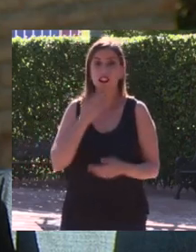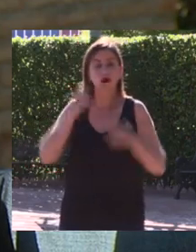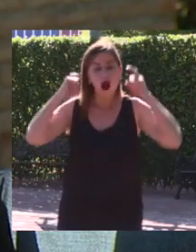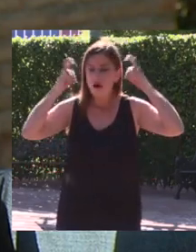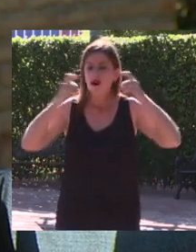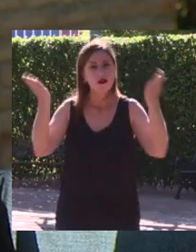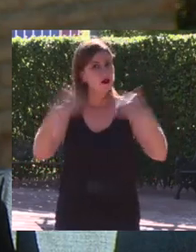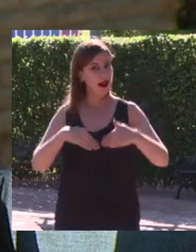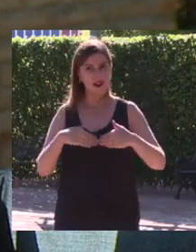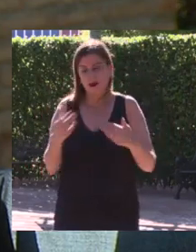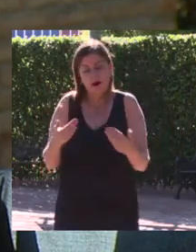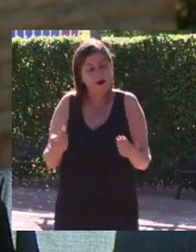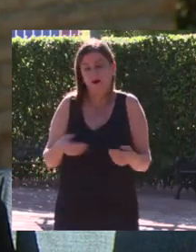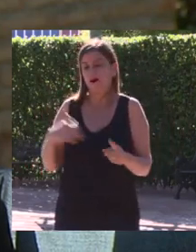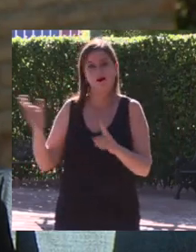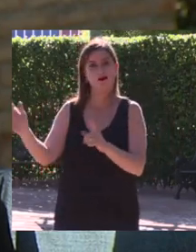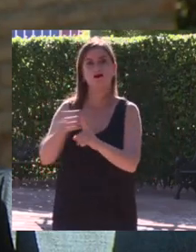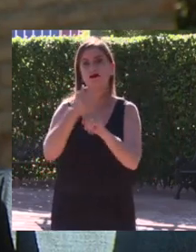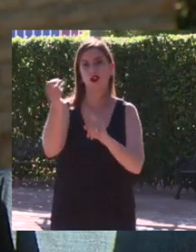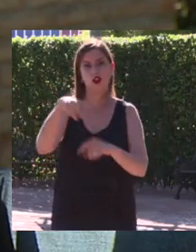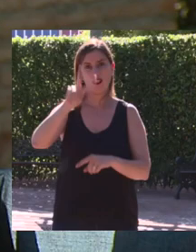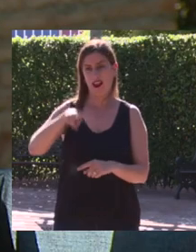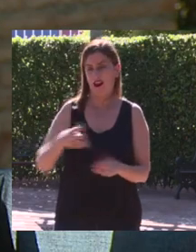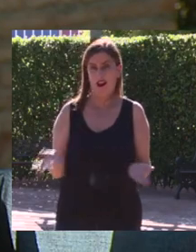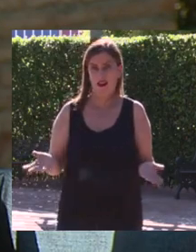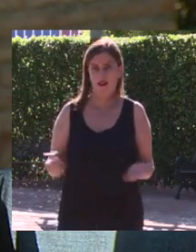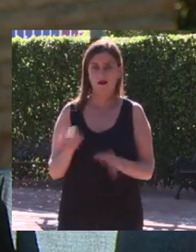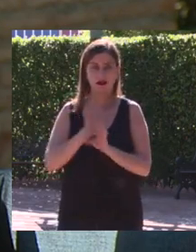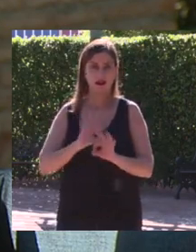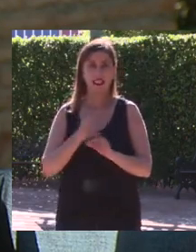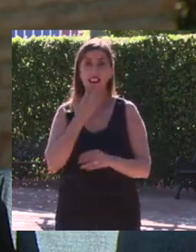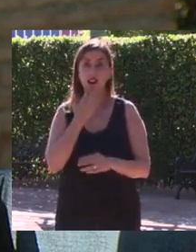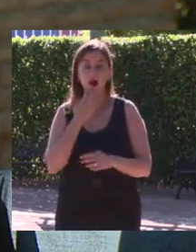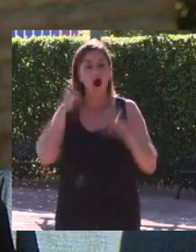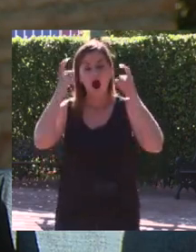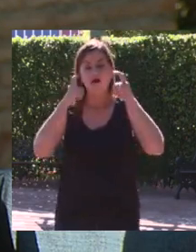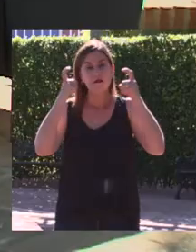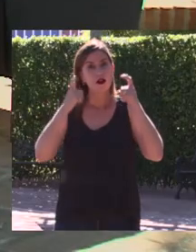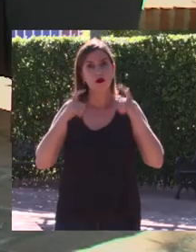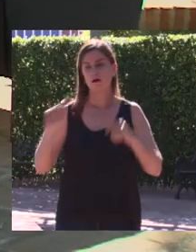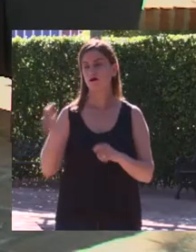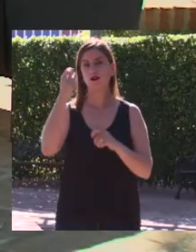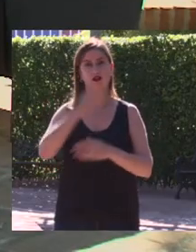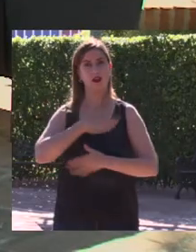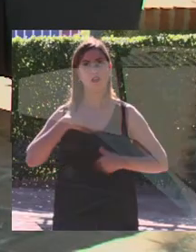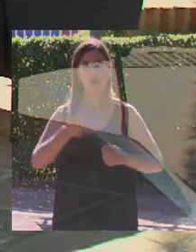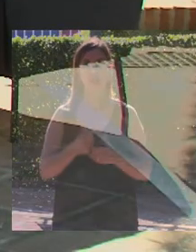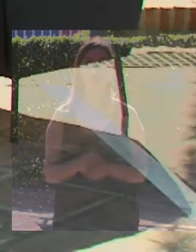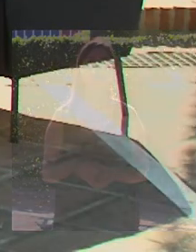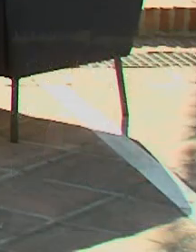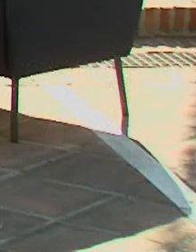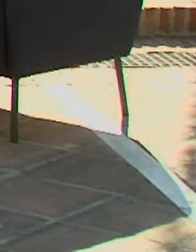a ningún sitio sin embargo el esfuerzo con menos talento puedes llegar a conseguir lo que quieras dice Isma